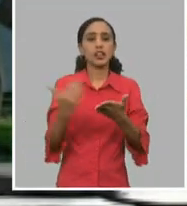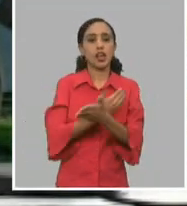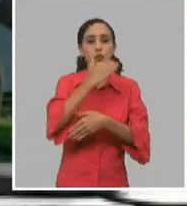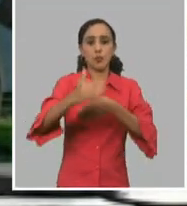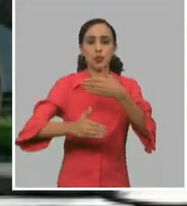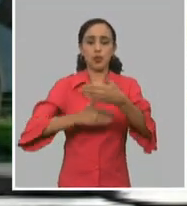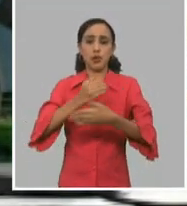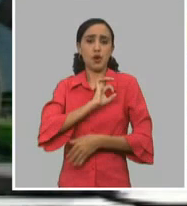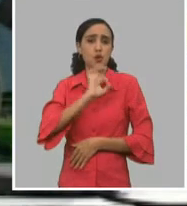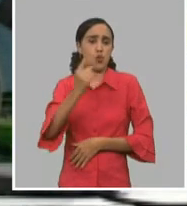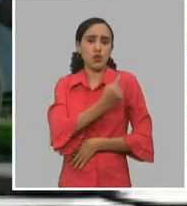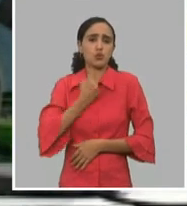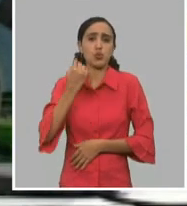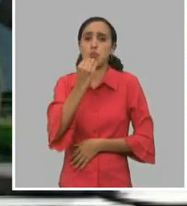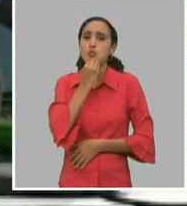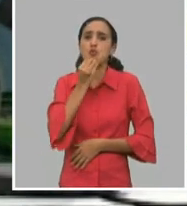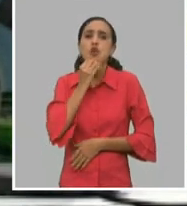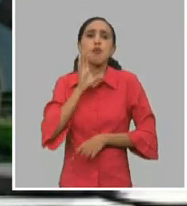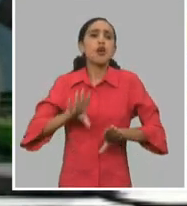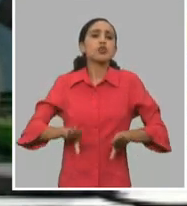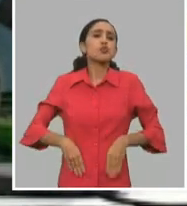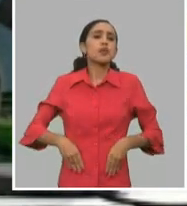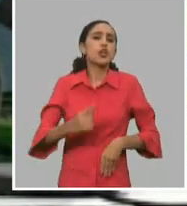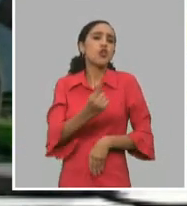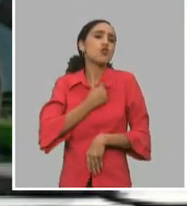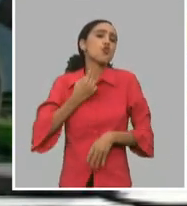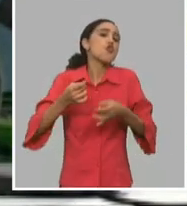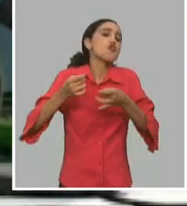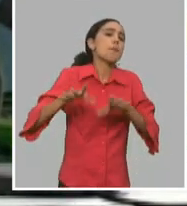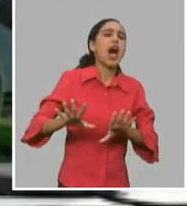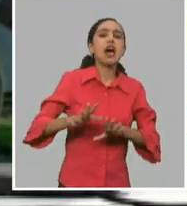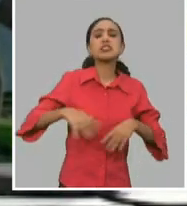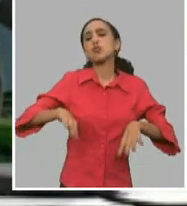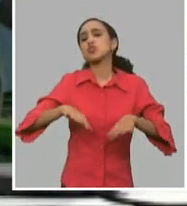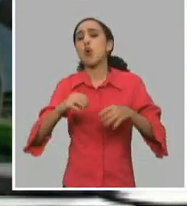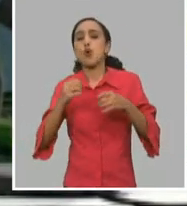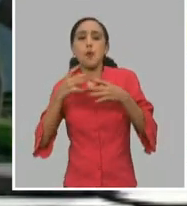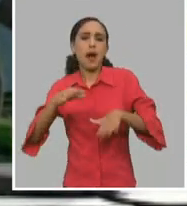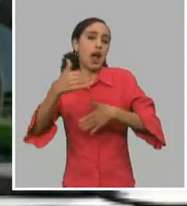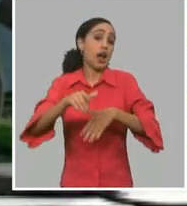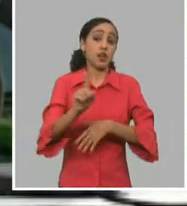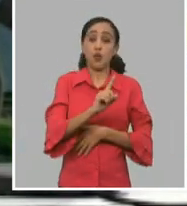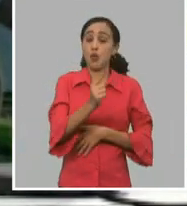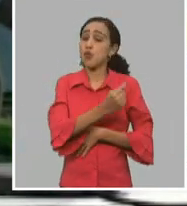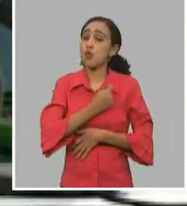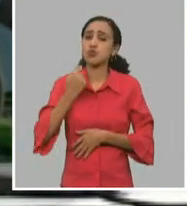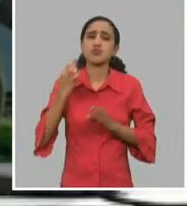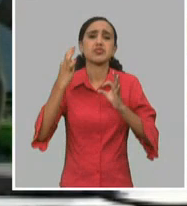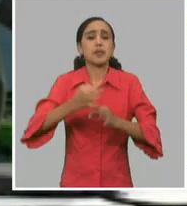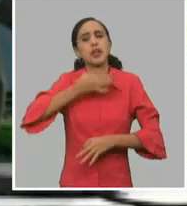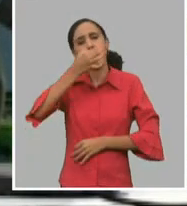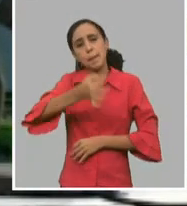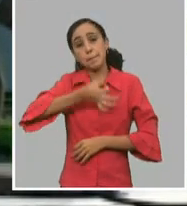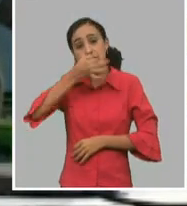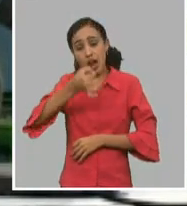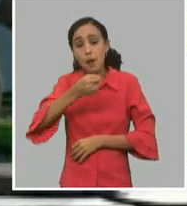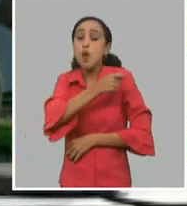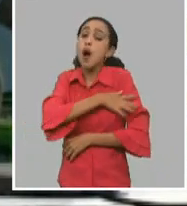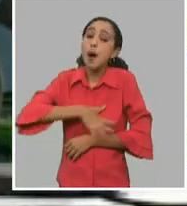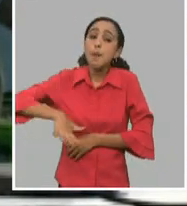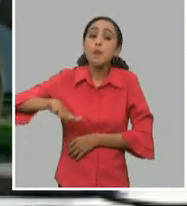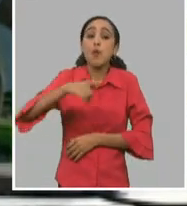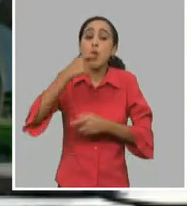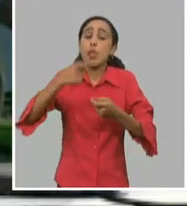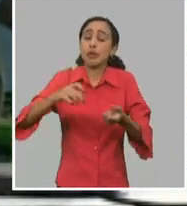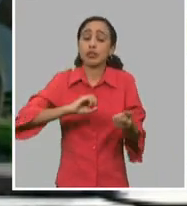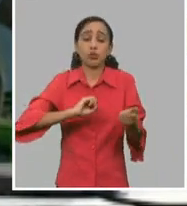Nunca nosotros podemos asumir que estamos en condiciones de normalidad y siempre se lo explicamos con mucha transparencia, con mucha humildad al pueblo.